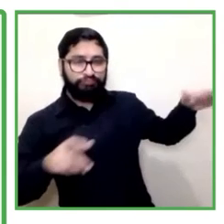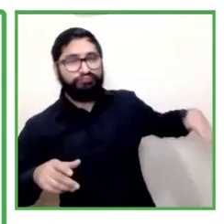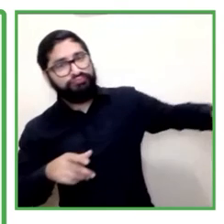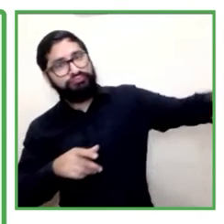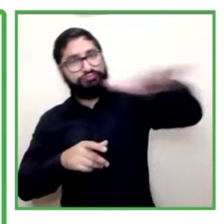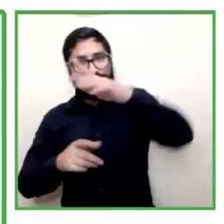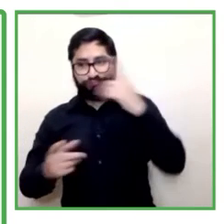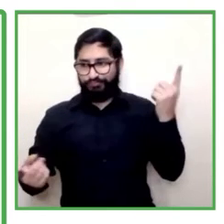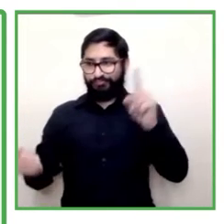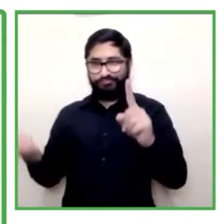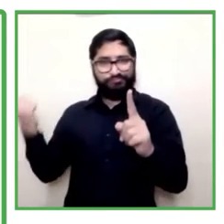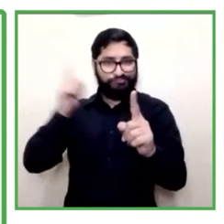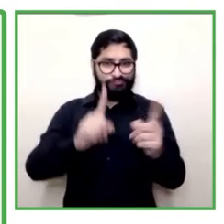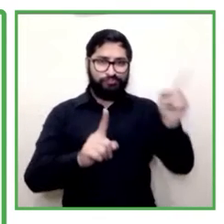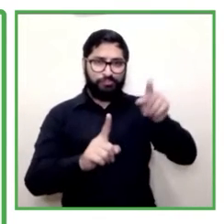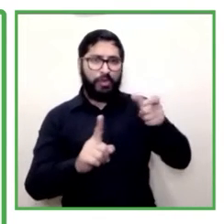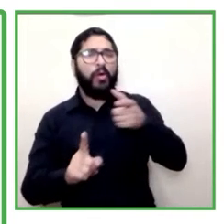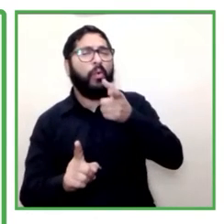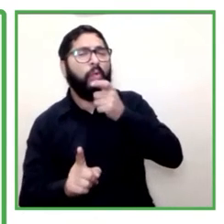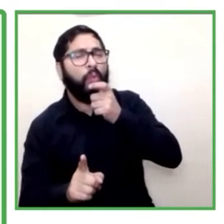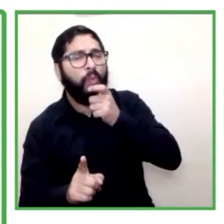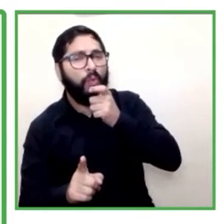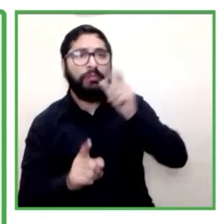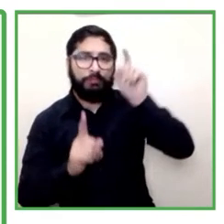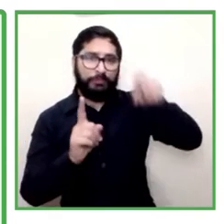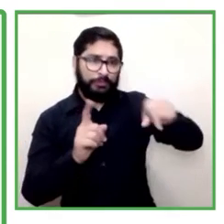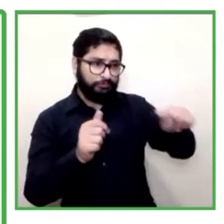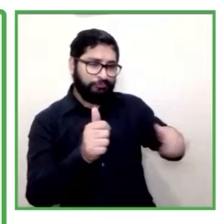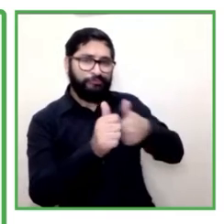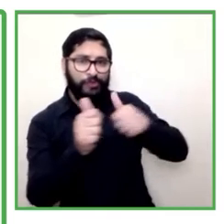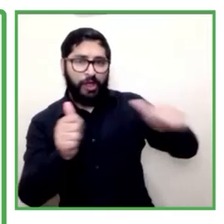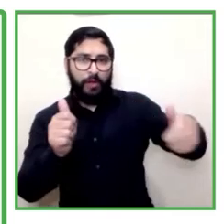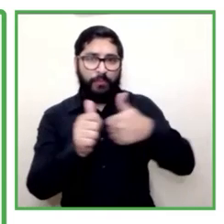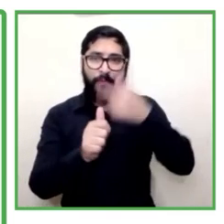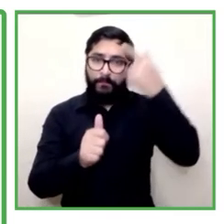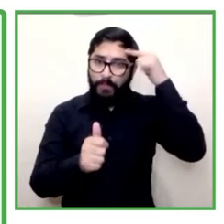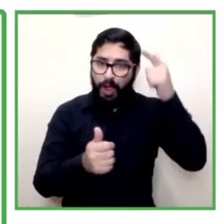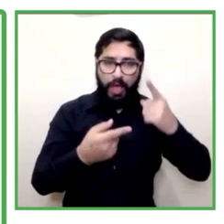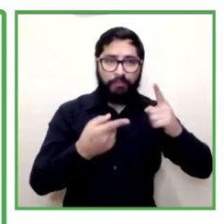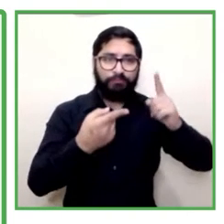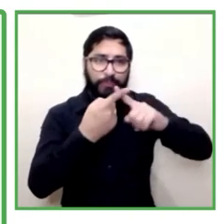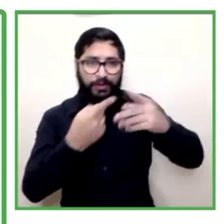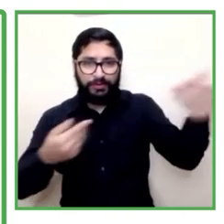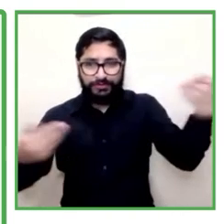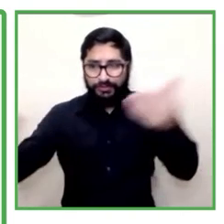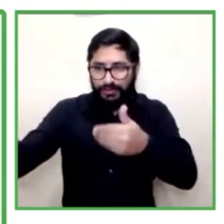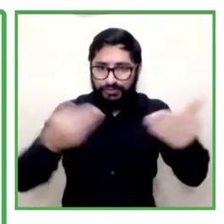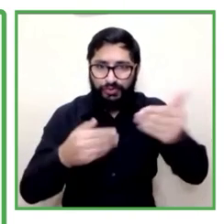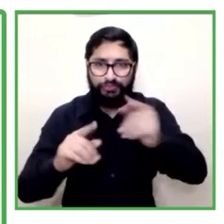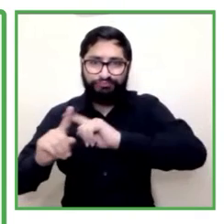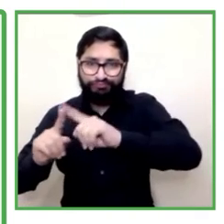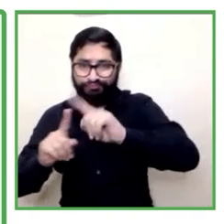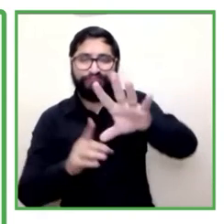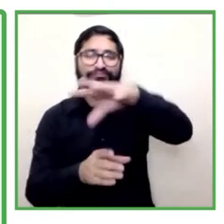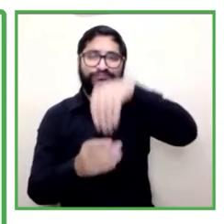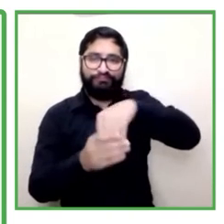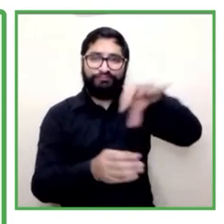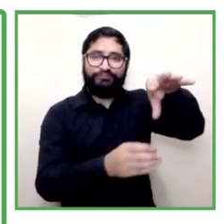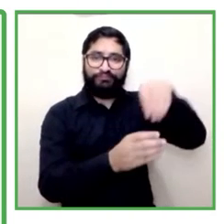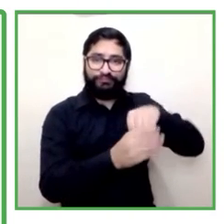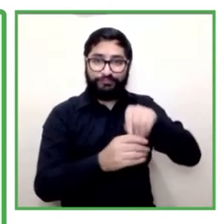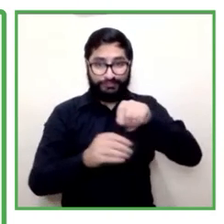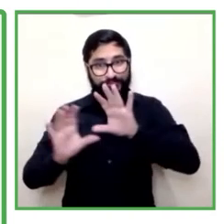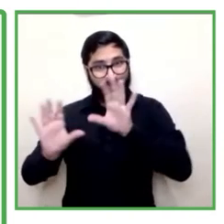participar en la oferta de servicios de la entidad. Allí, en las agencias públicas de empleo contamos a nivel nacional con 33